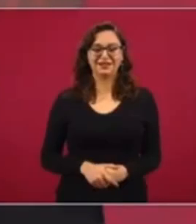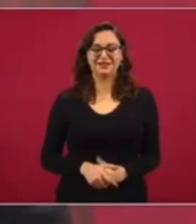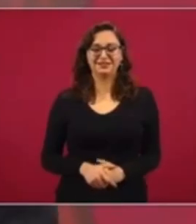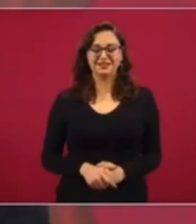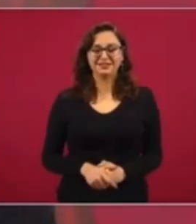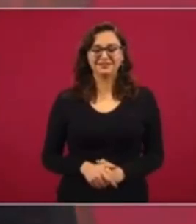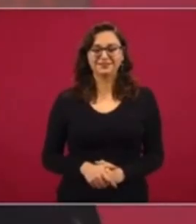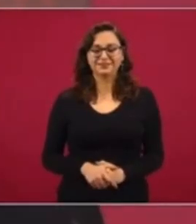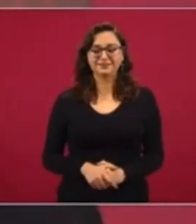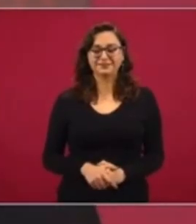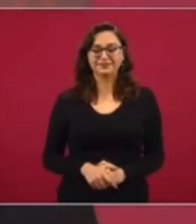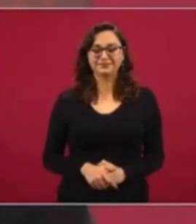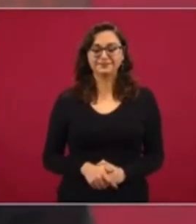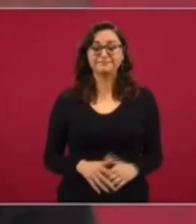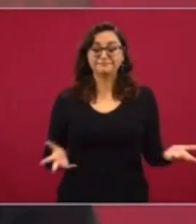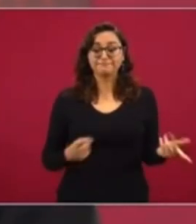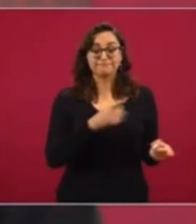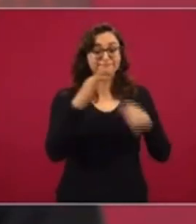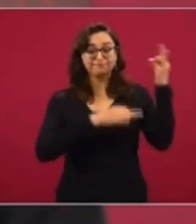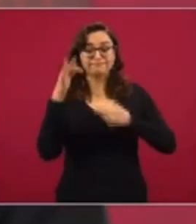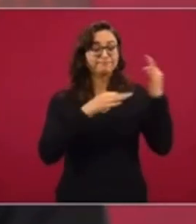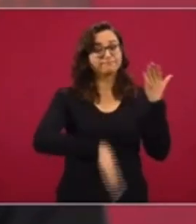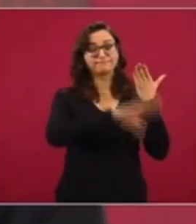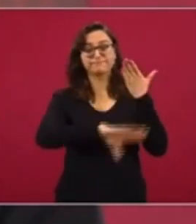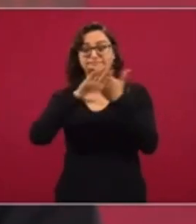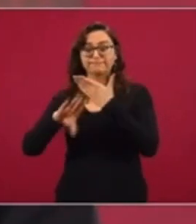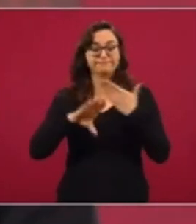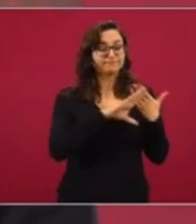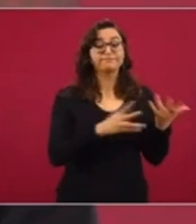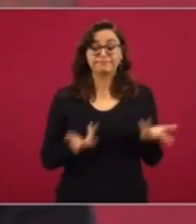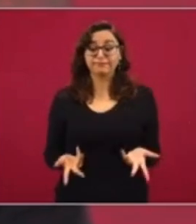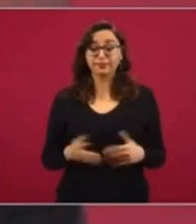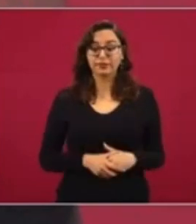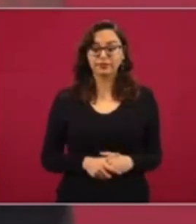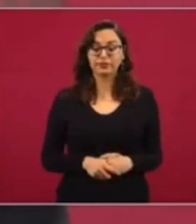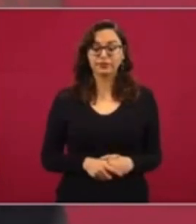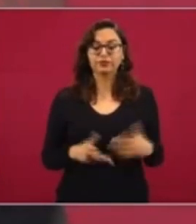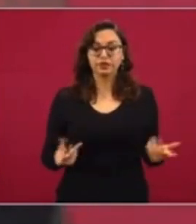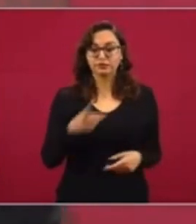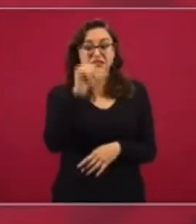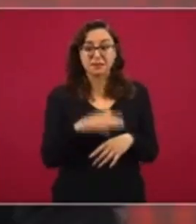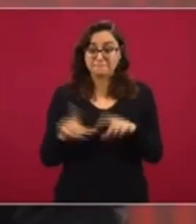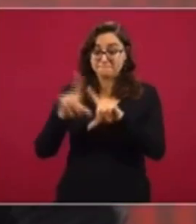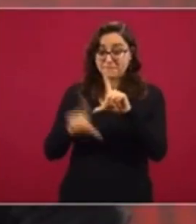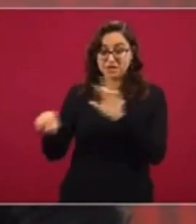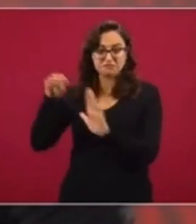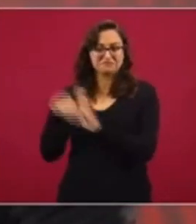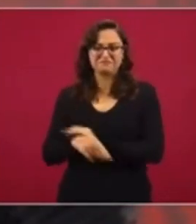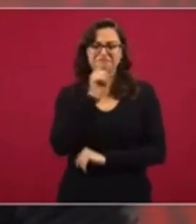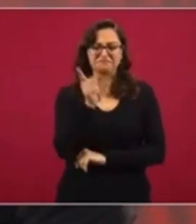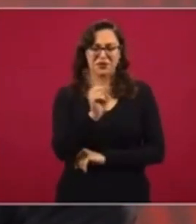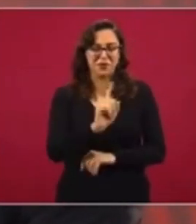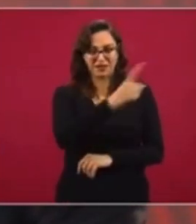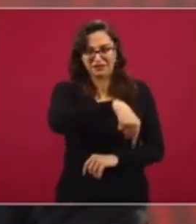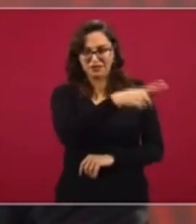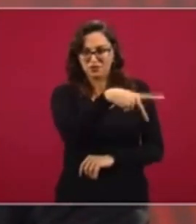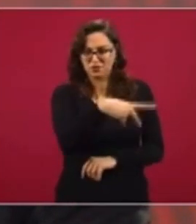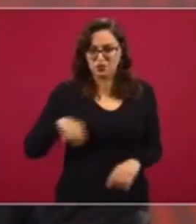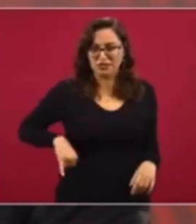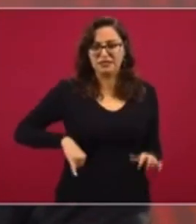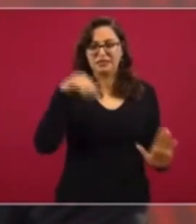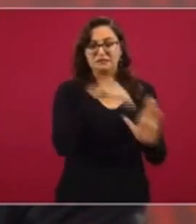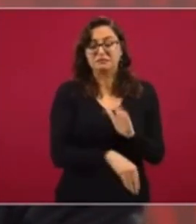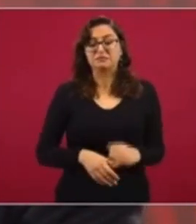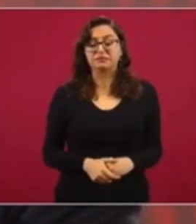Los ataques en los medios de comunicación y la reacción conservadora. Yo creo que esa